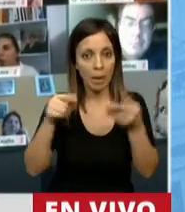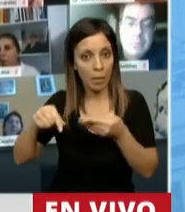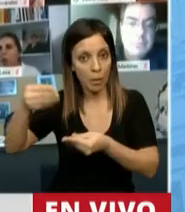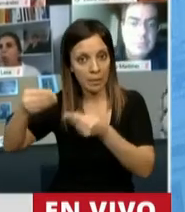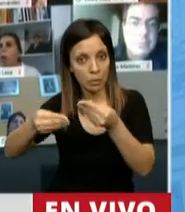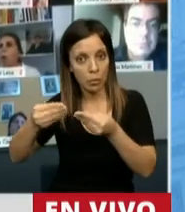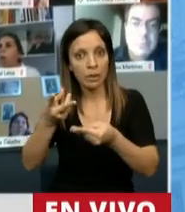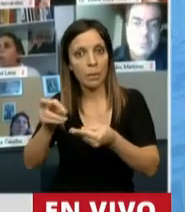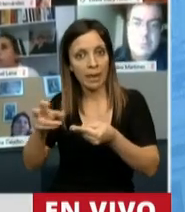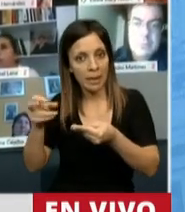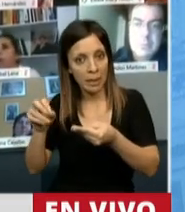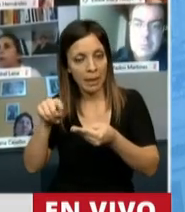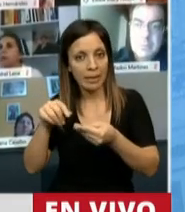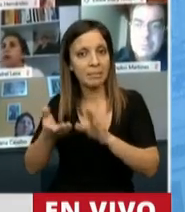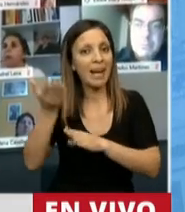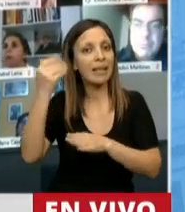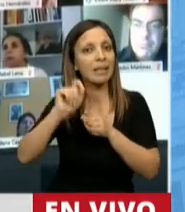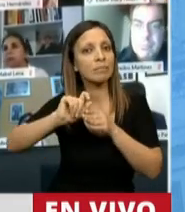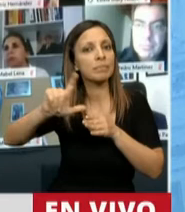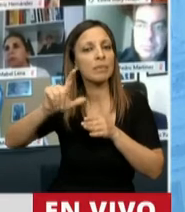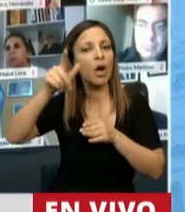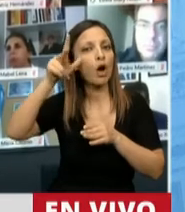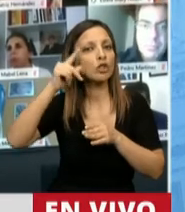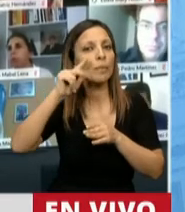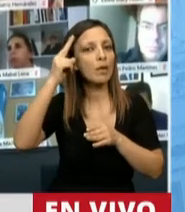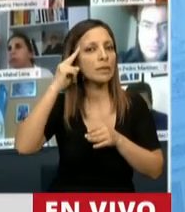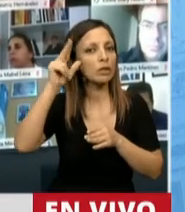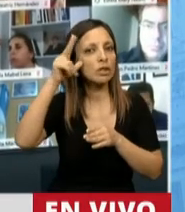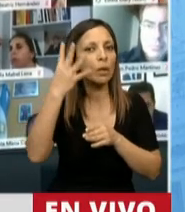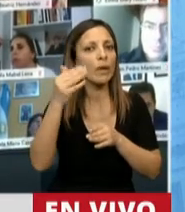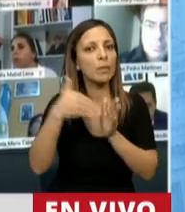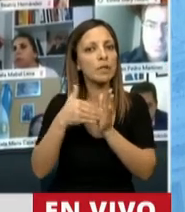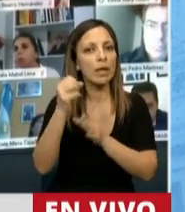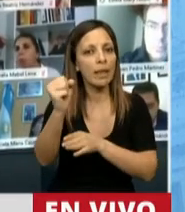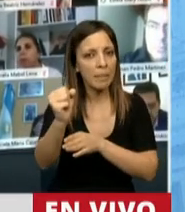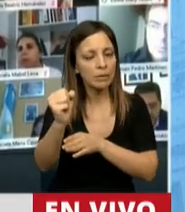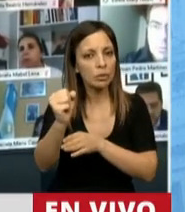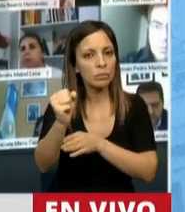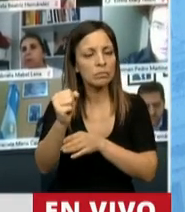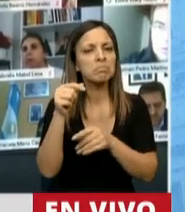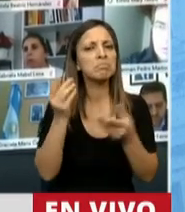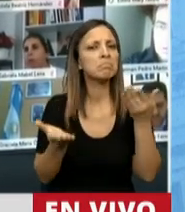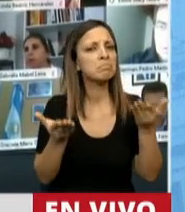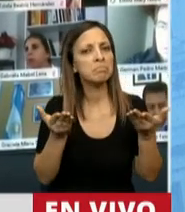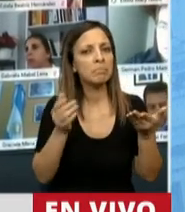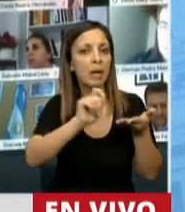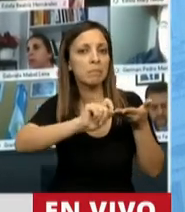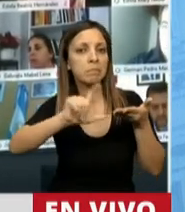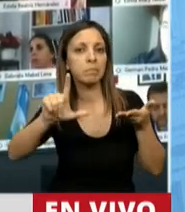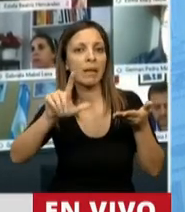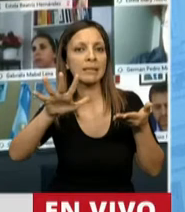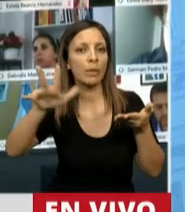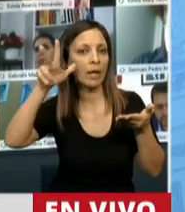presupuesto 2020, que ascendía a 8.984 millones de pesos, hubiera significado un incremento de un